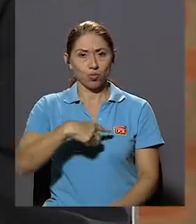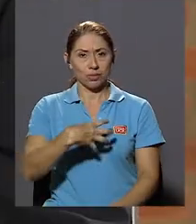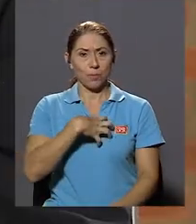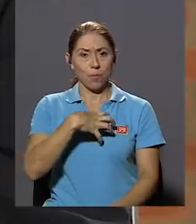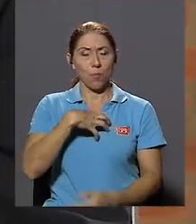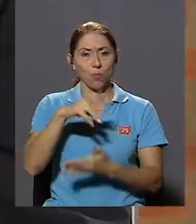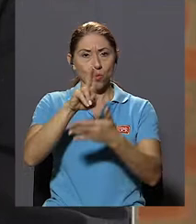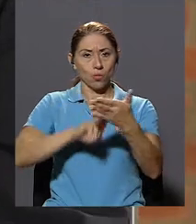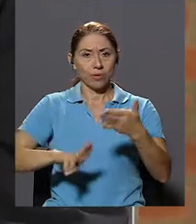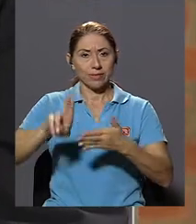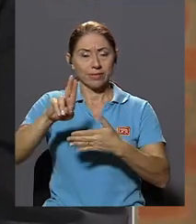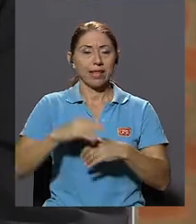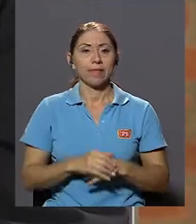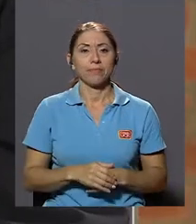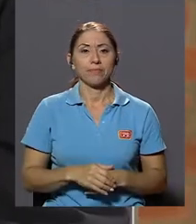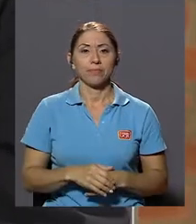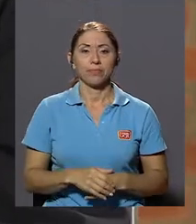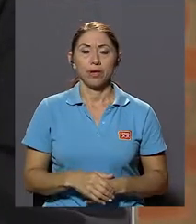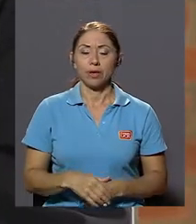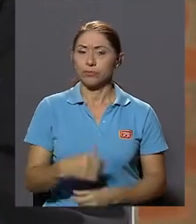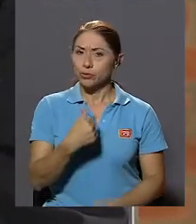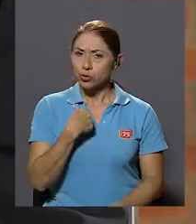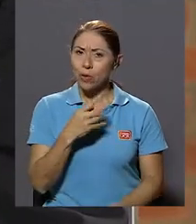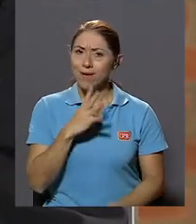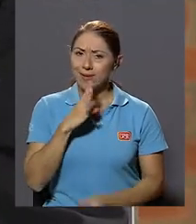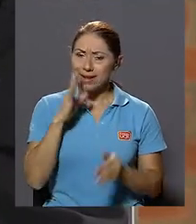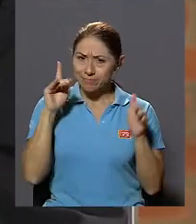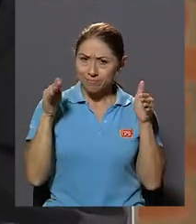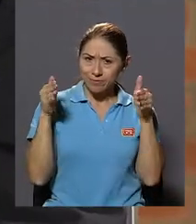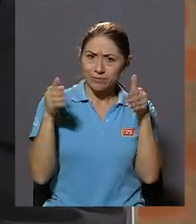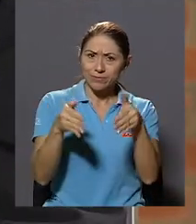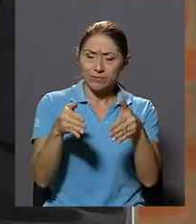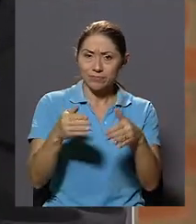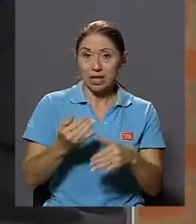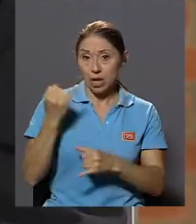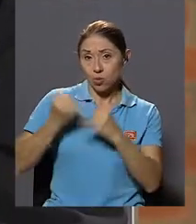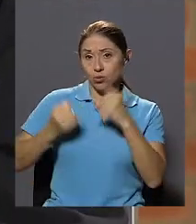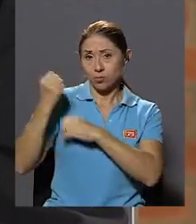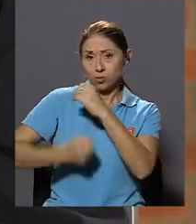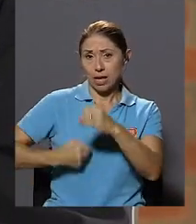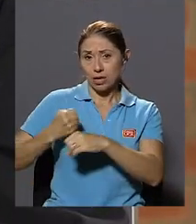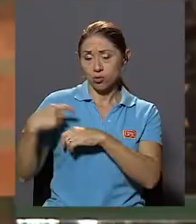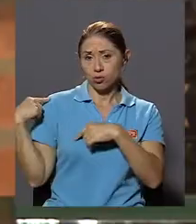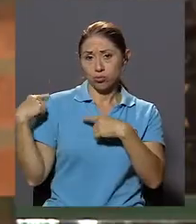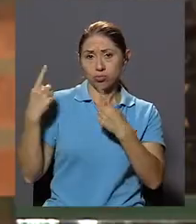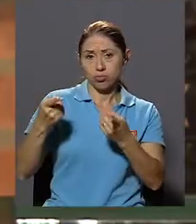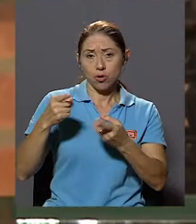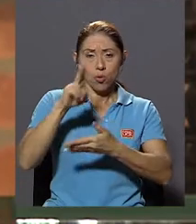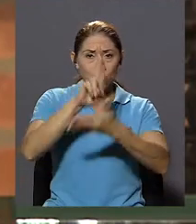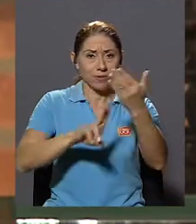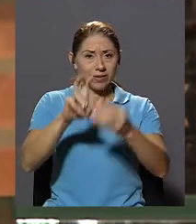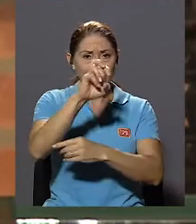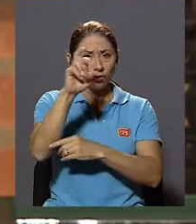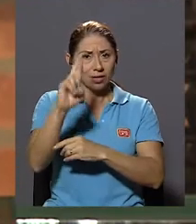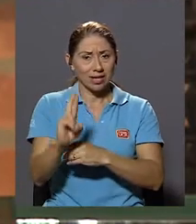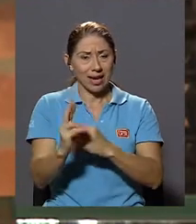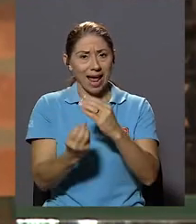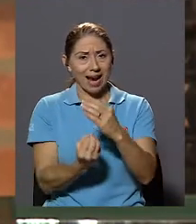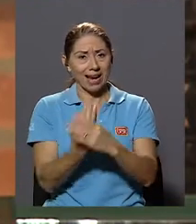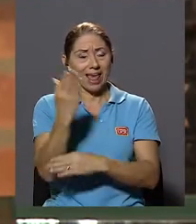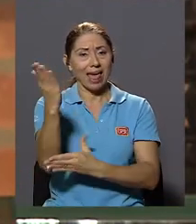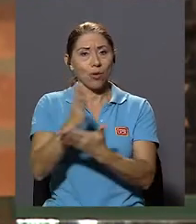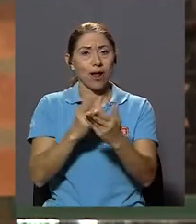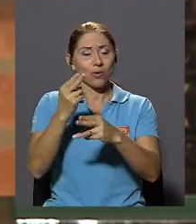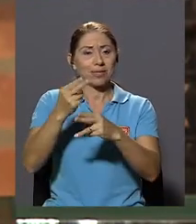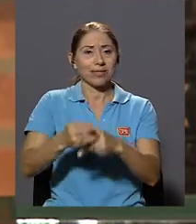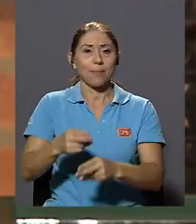universidad Yo destaque que la Universidad de Costa Rica En los últimos años ha creado lo que llamamos Las